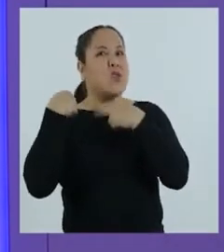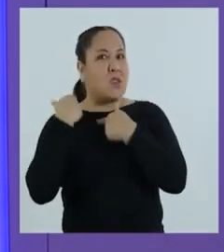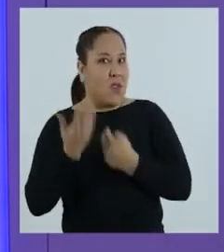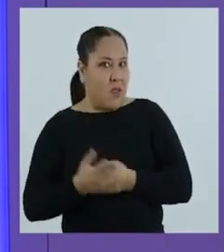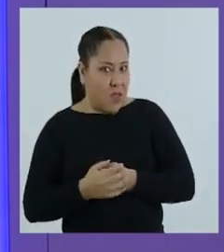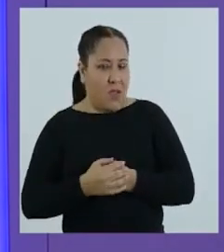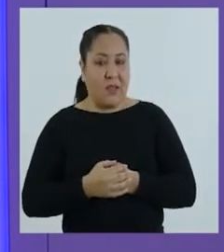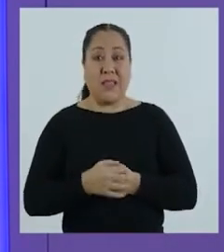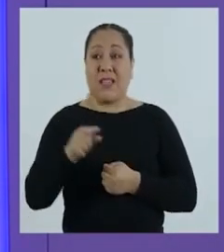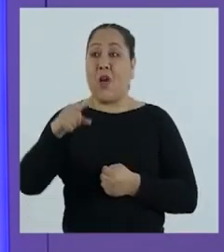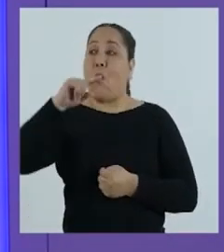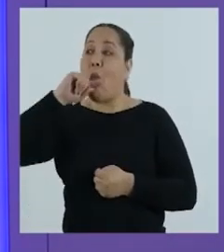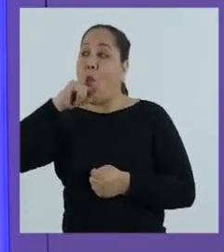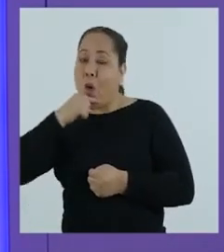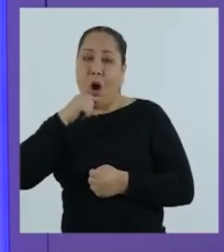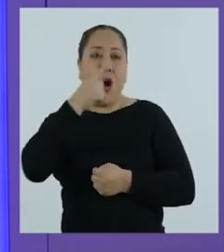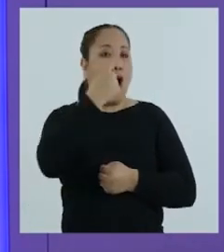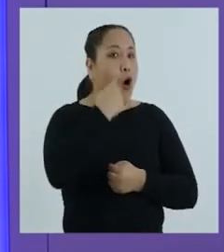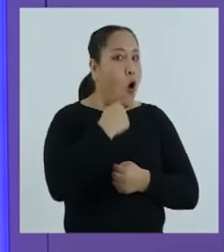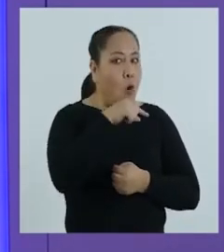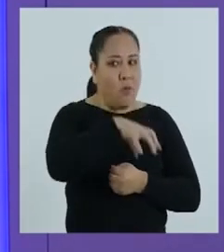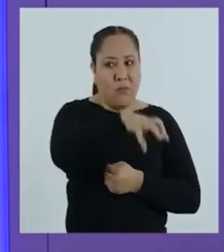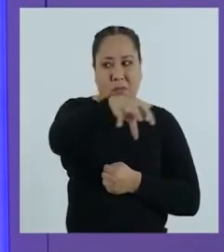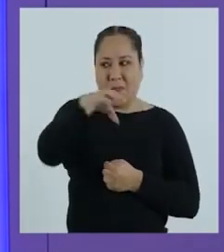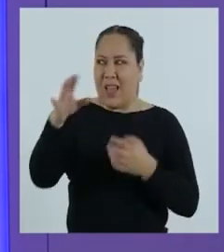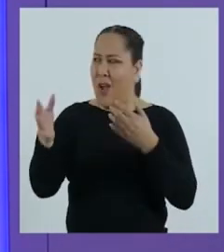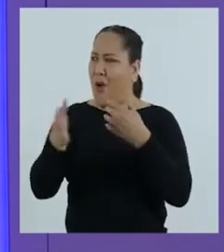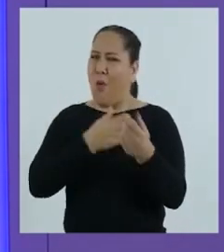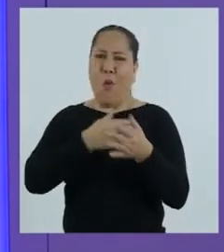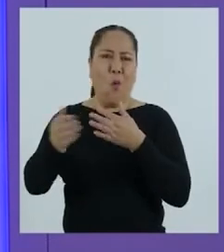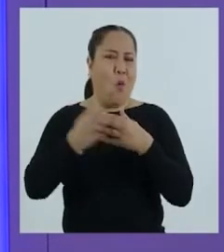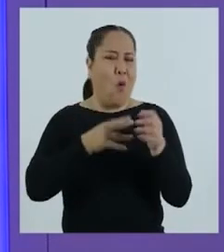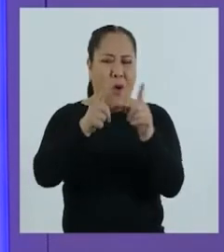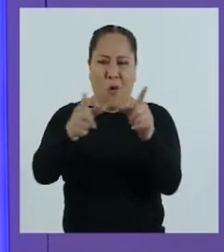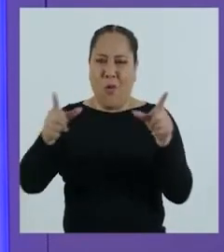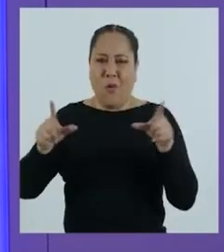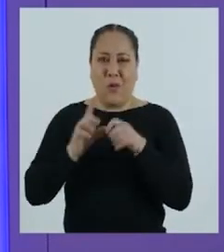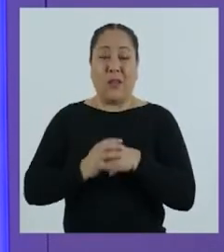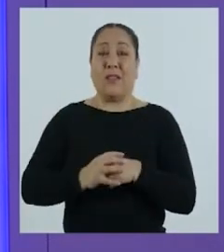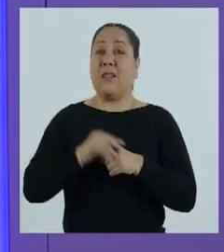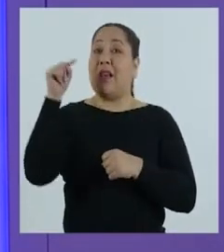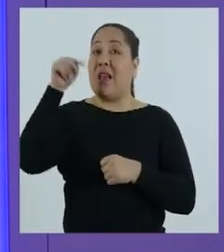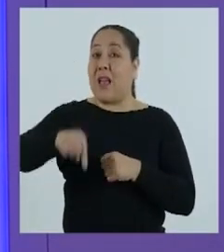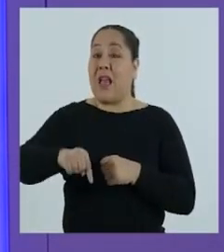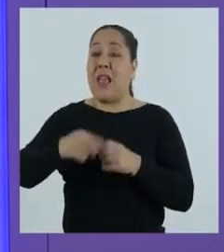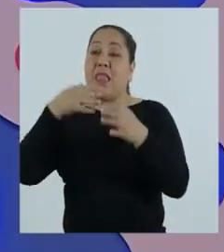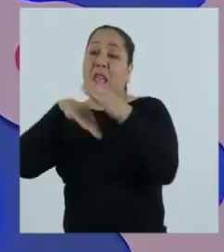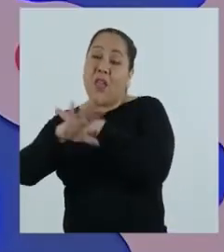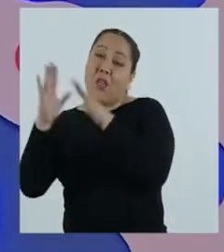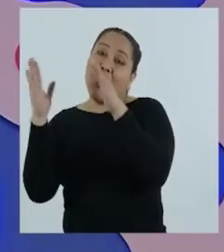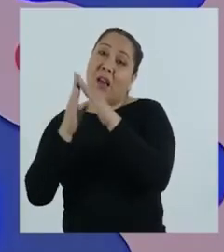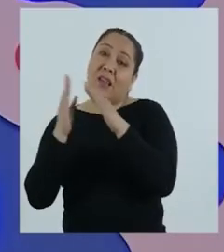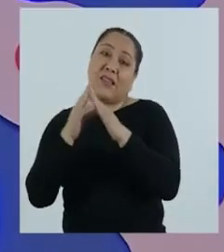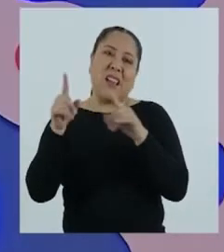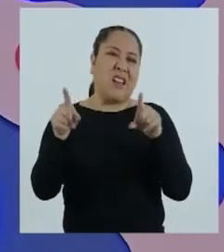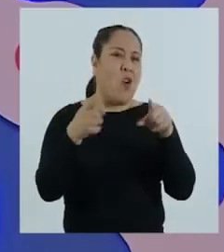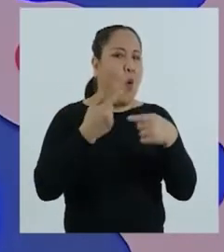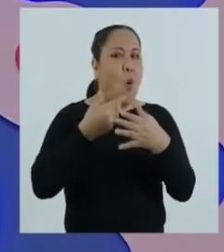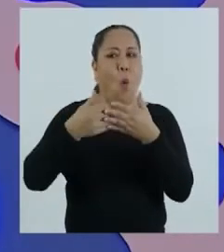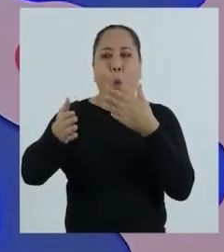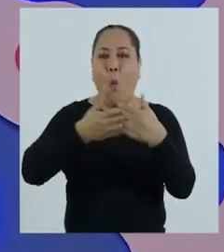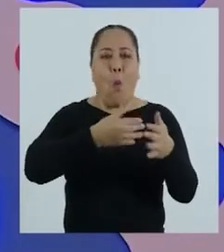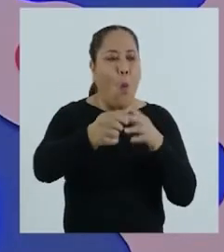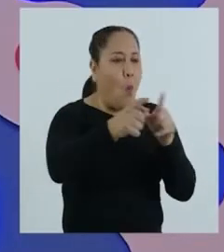de roles y responsabilidades entre mujeres y hombres en todos los espacios. Tanto en el